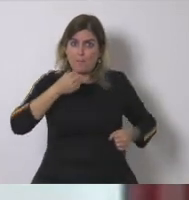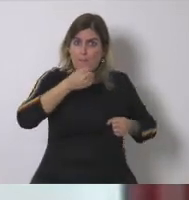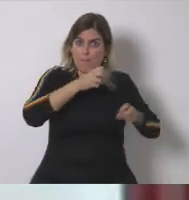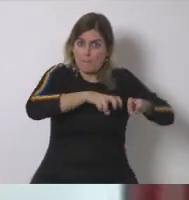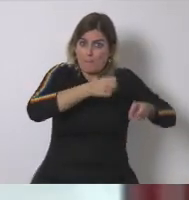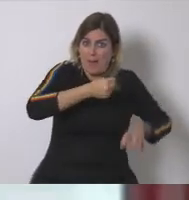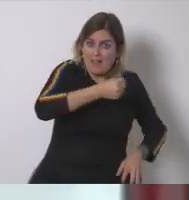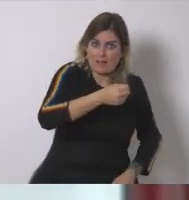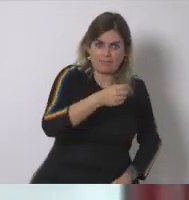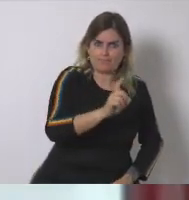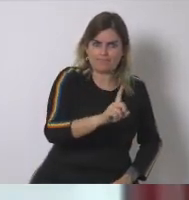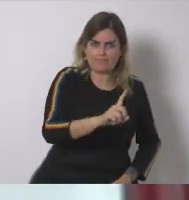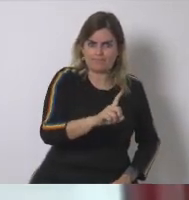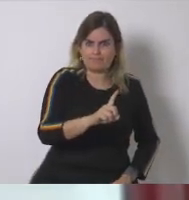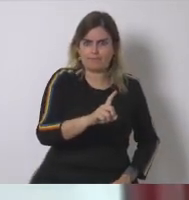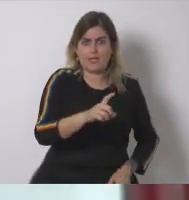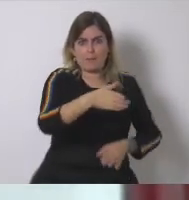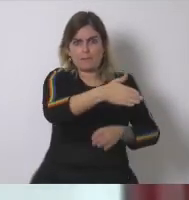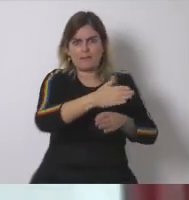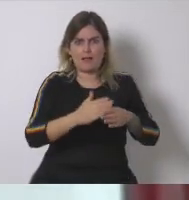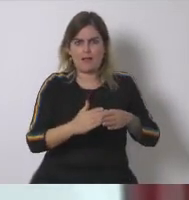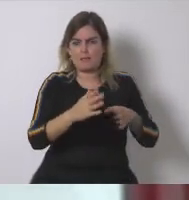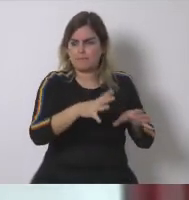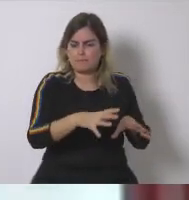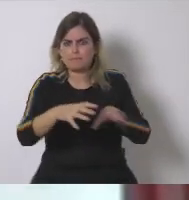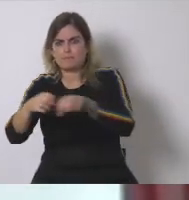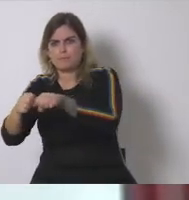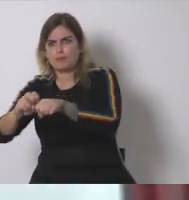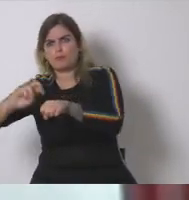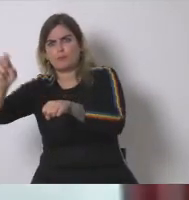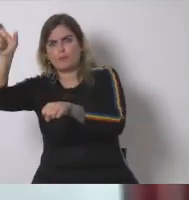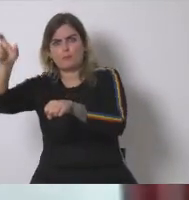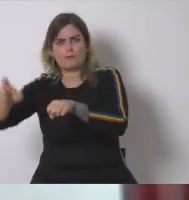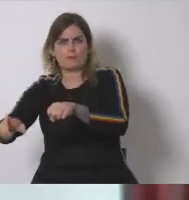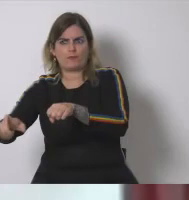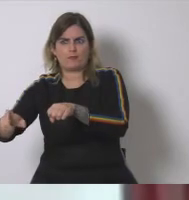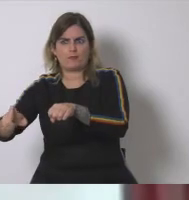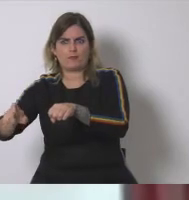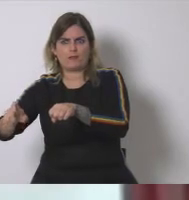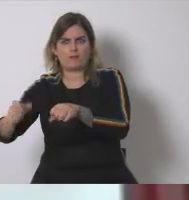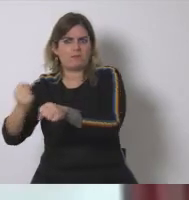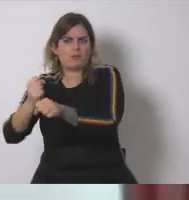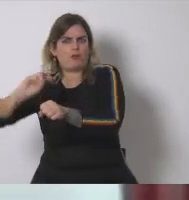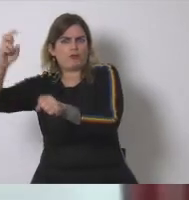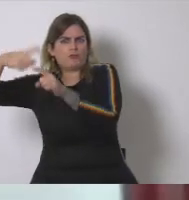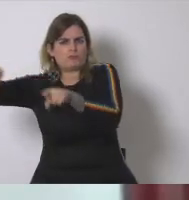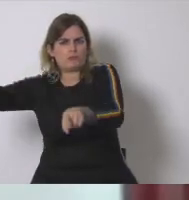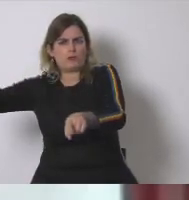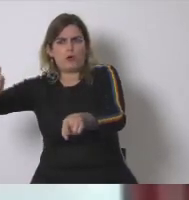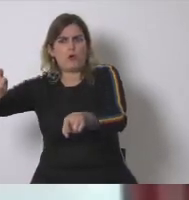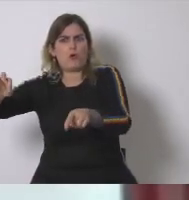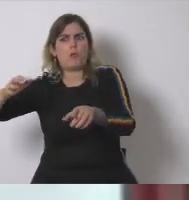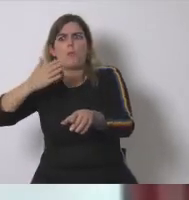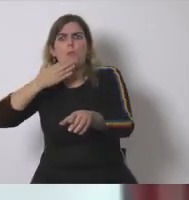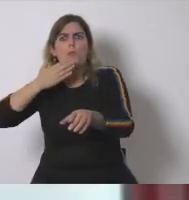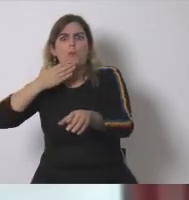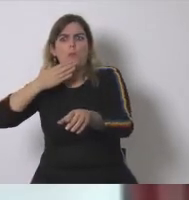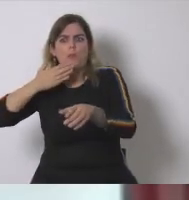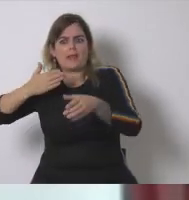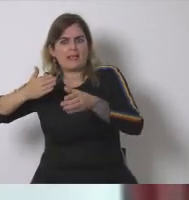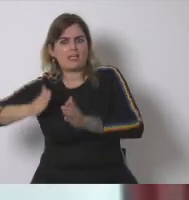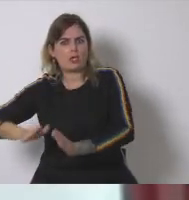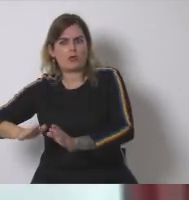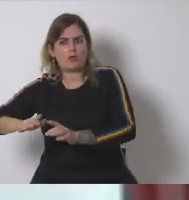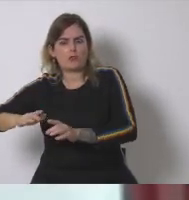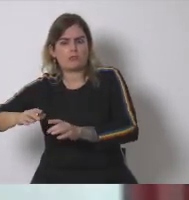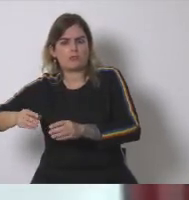50% no pertenece al agricultor sino que pertenece a personas que quizás se